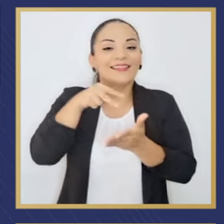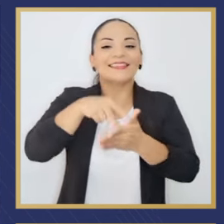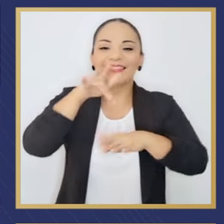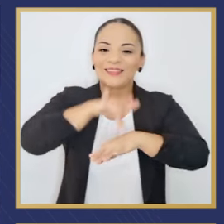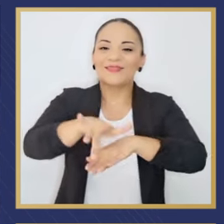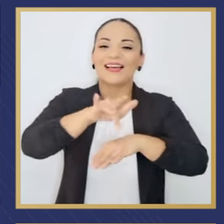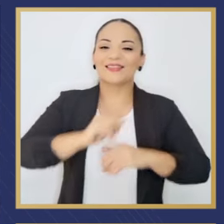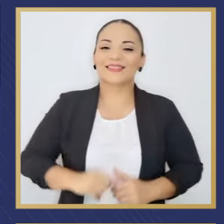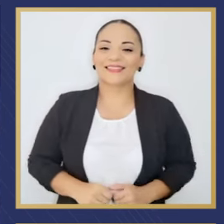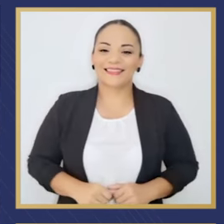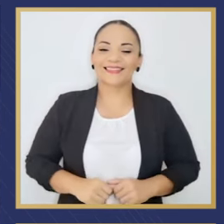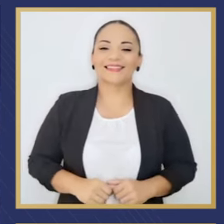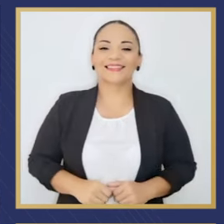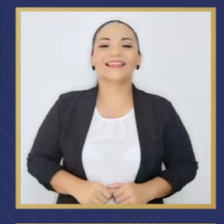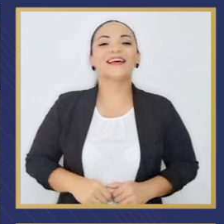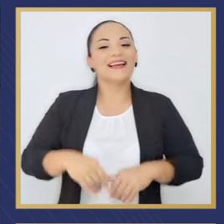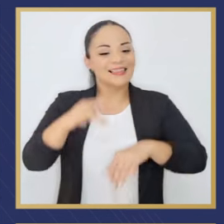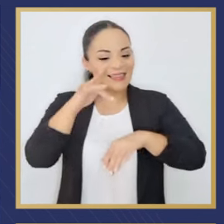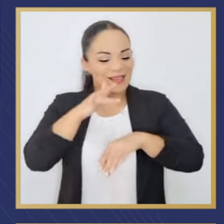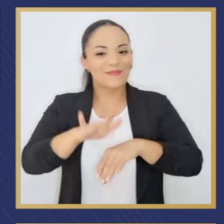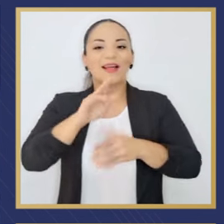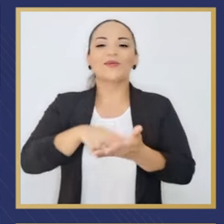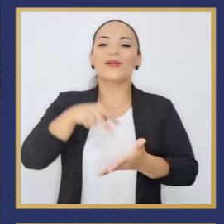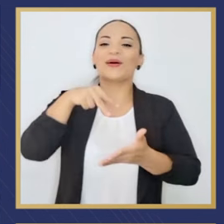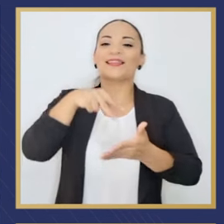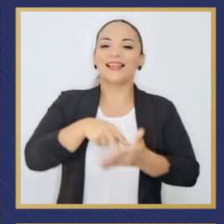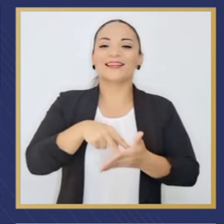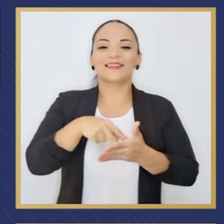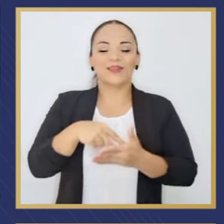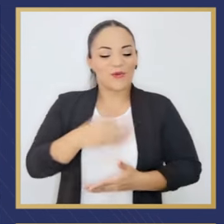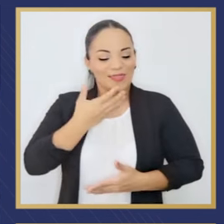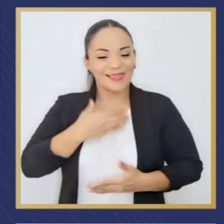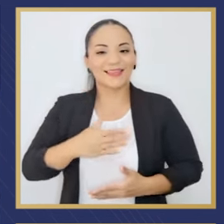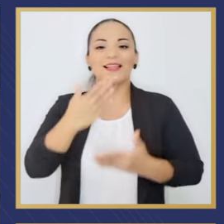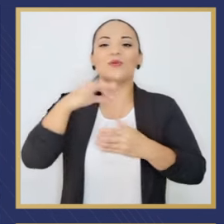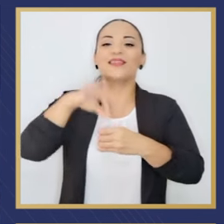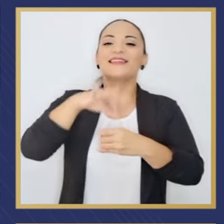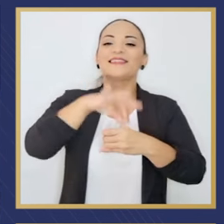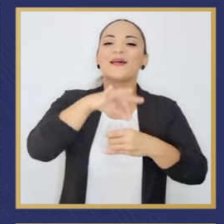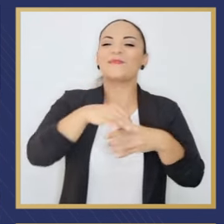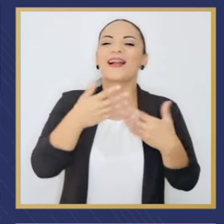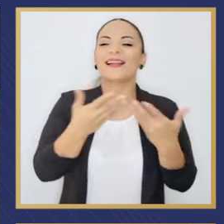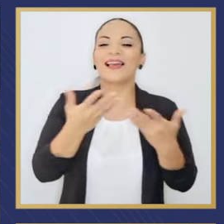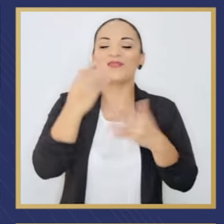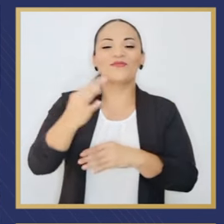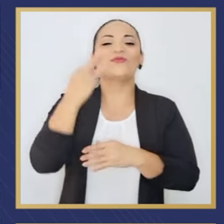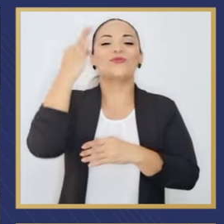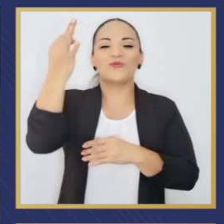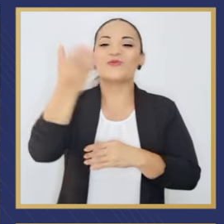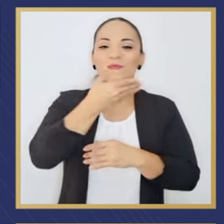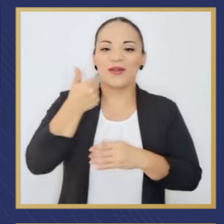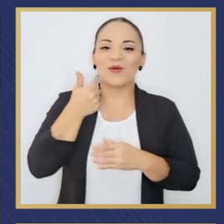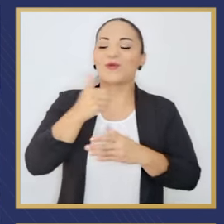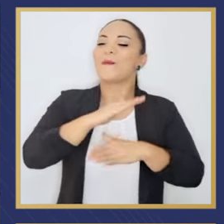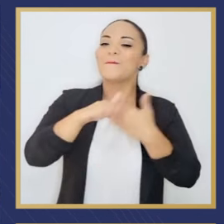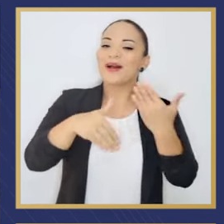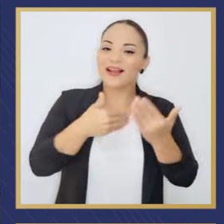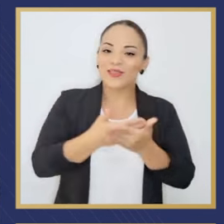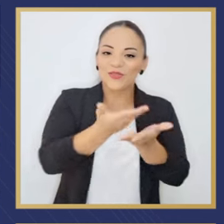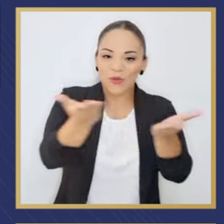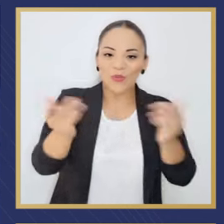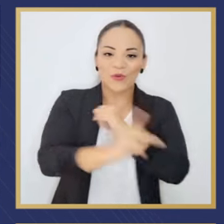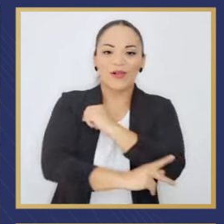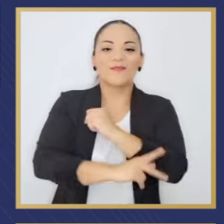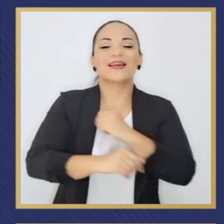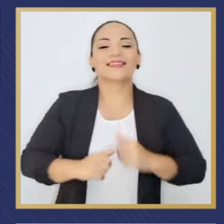que madrugar con ganas para sembrar un futuro mejor para toda